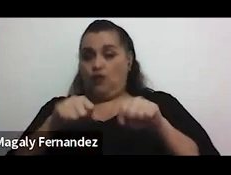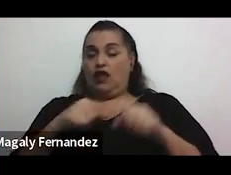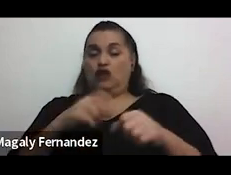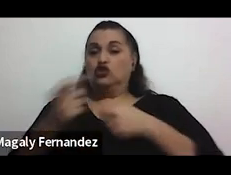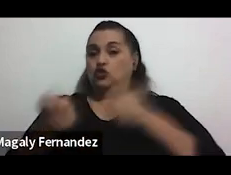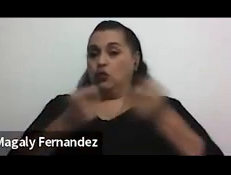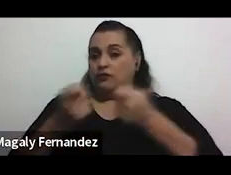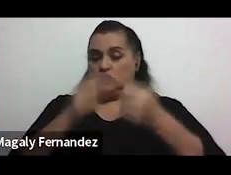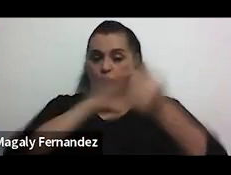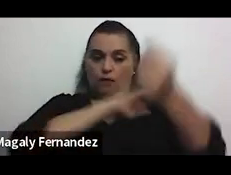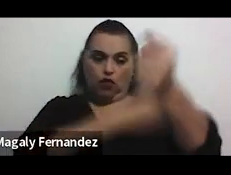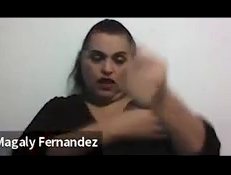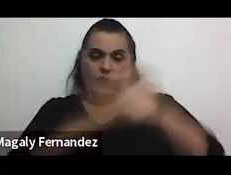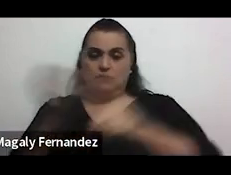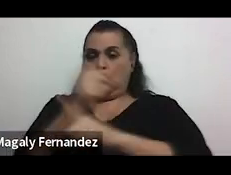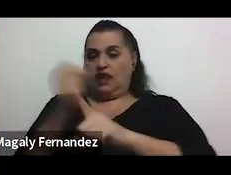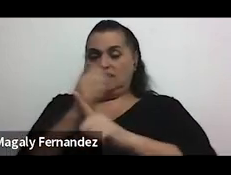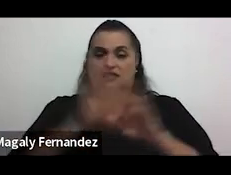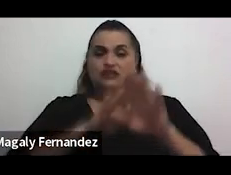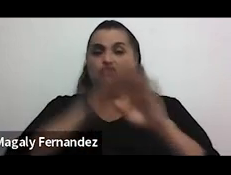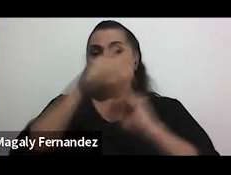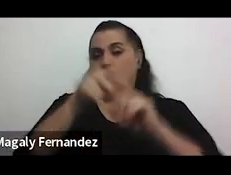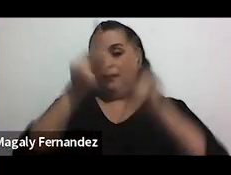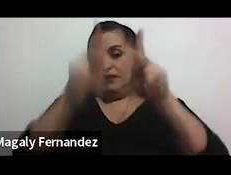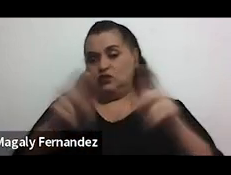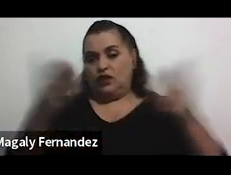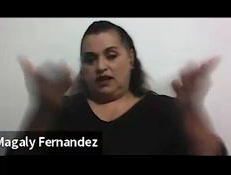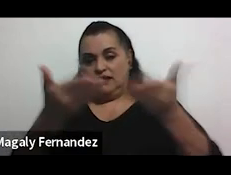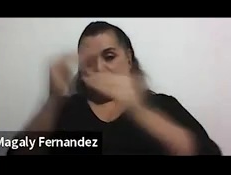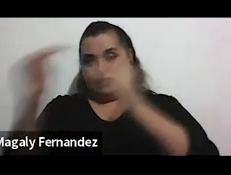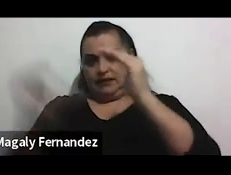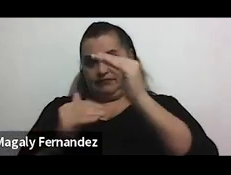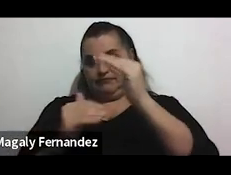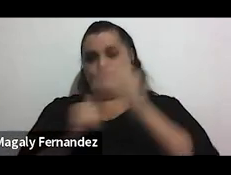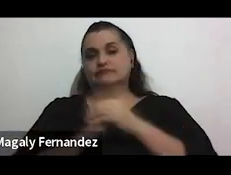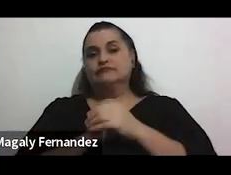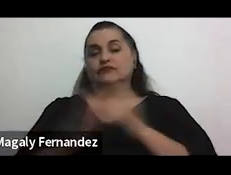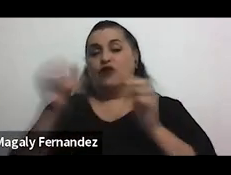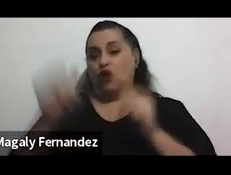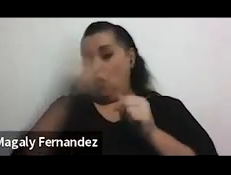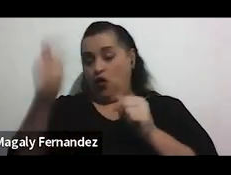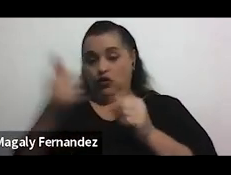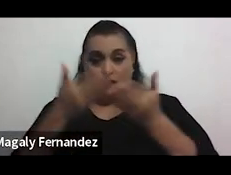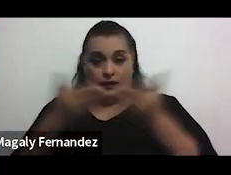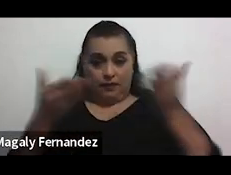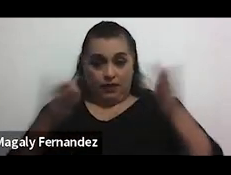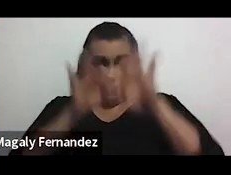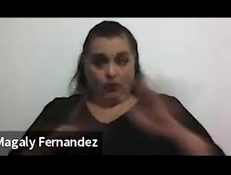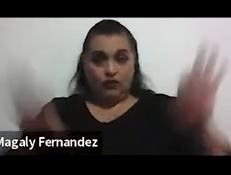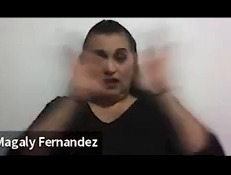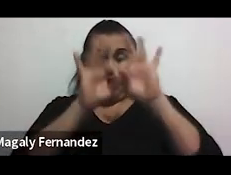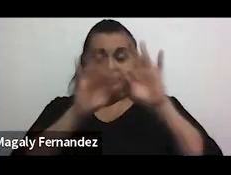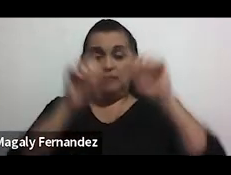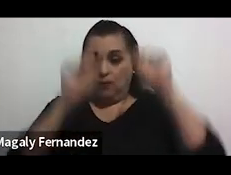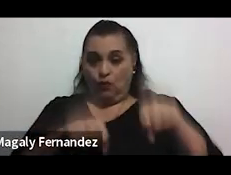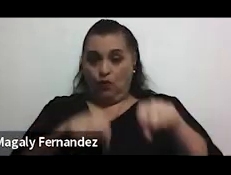y violencia sobre las personas suerte otro elemento importante que podemos